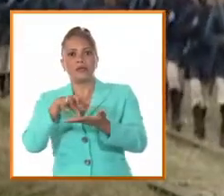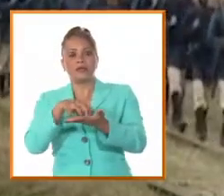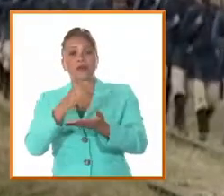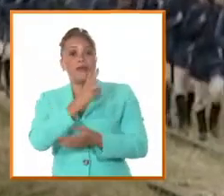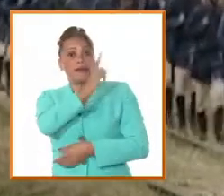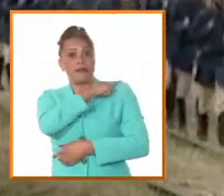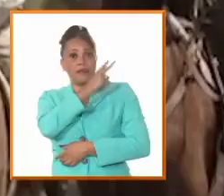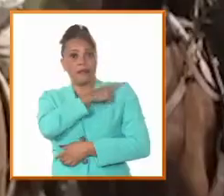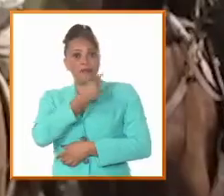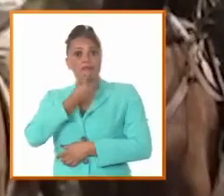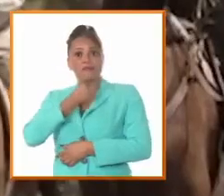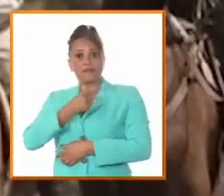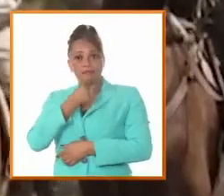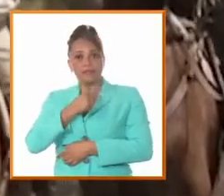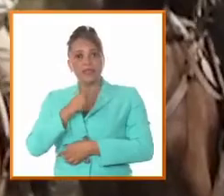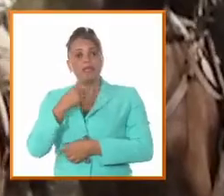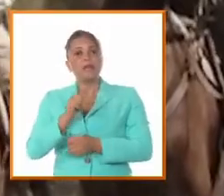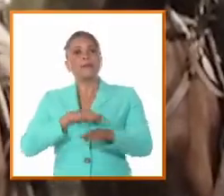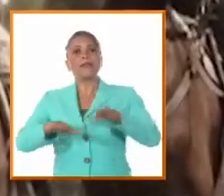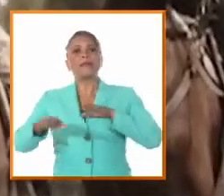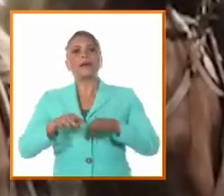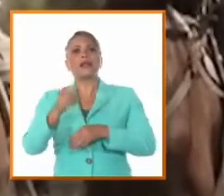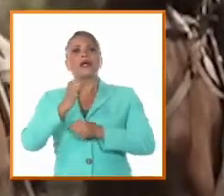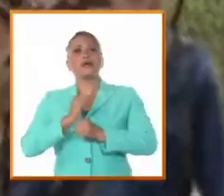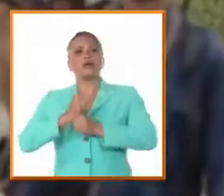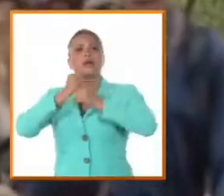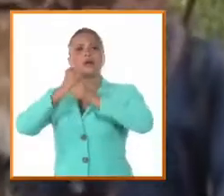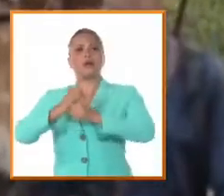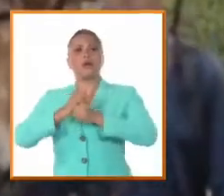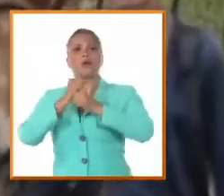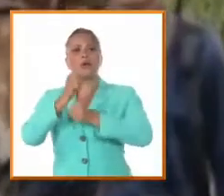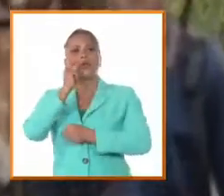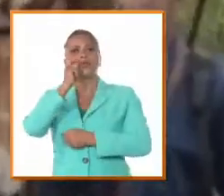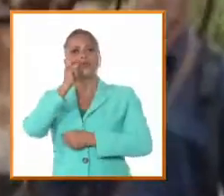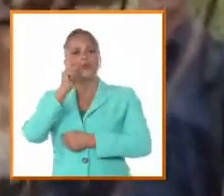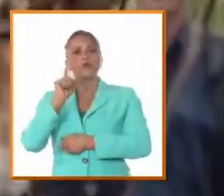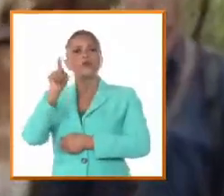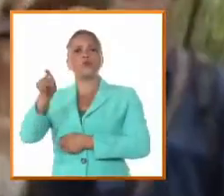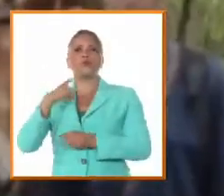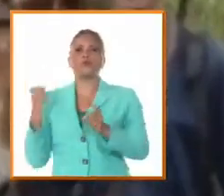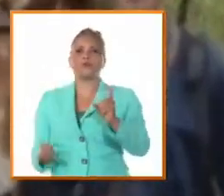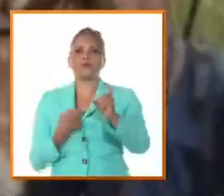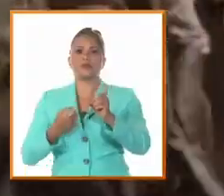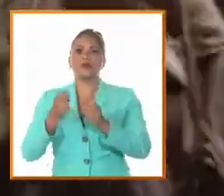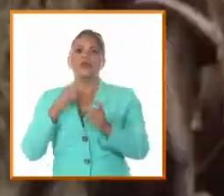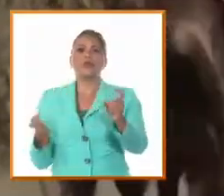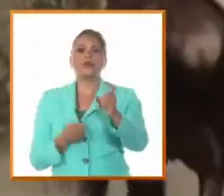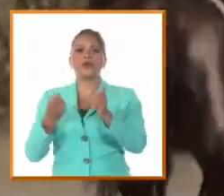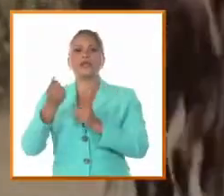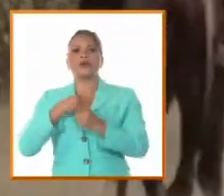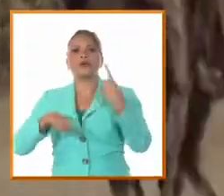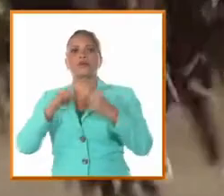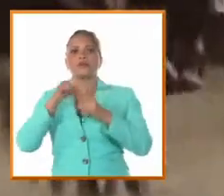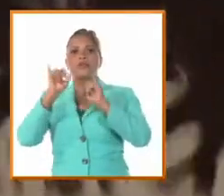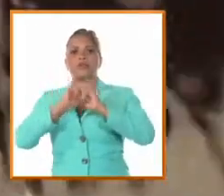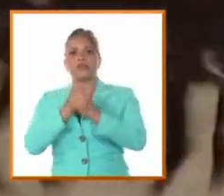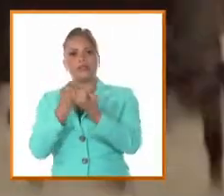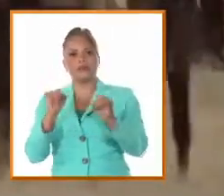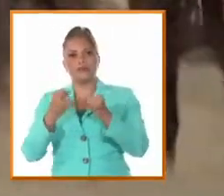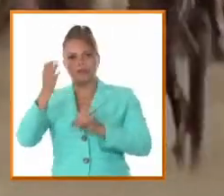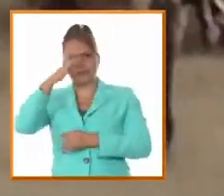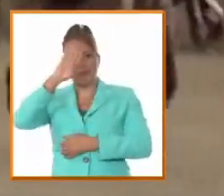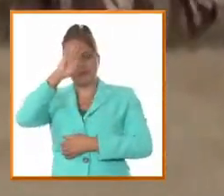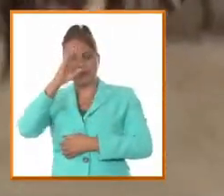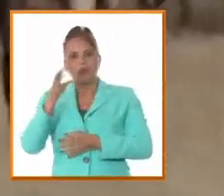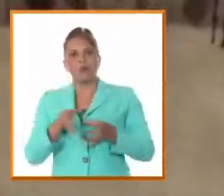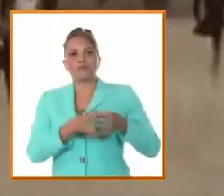Ignacio Agramonte Hiloinaz arenga a sus hombres y se prepara para librar su última carga por la independencia de Cuba. Agramonte se propone atraer